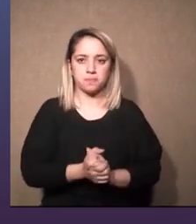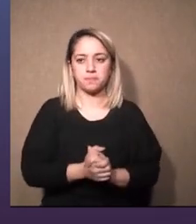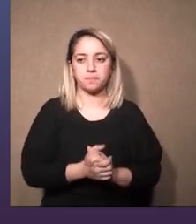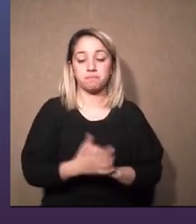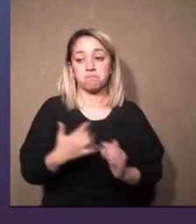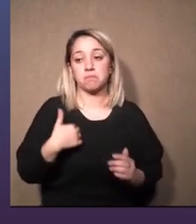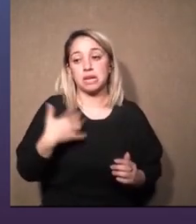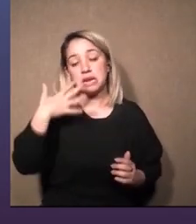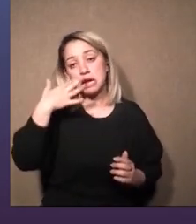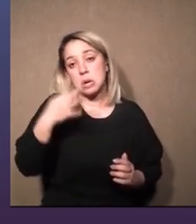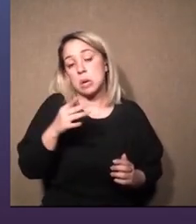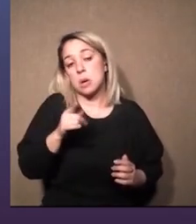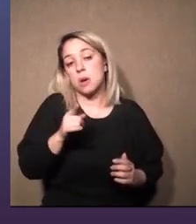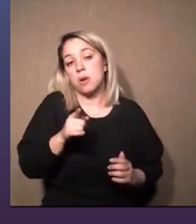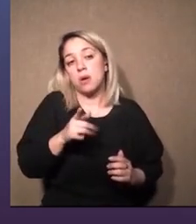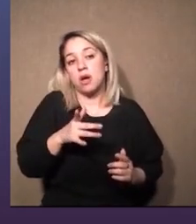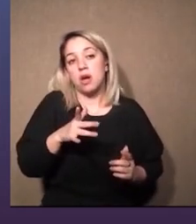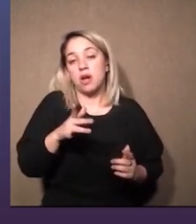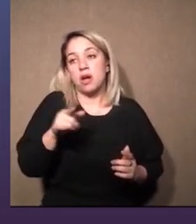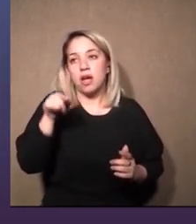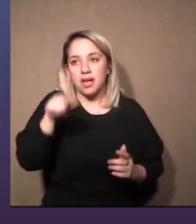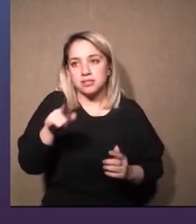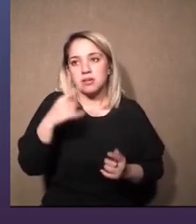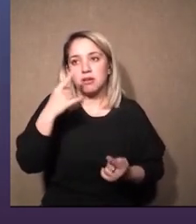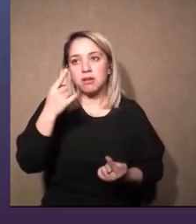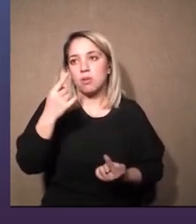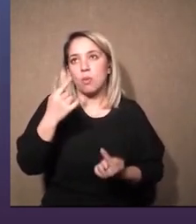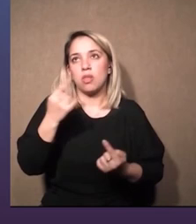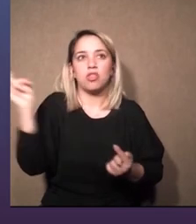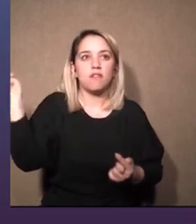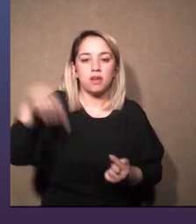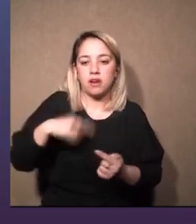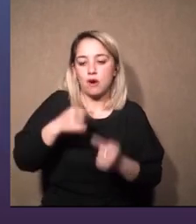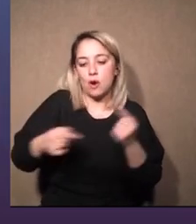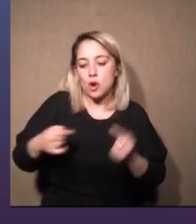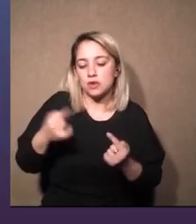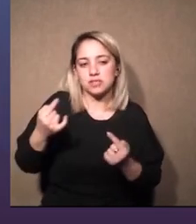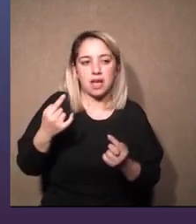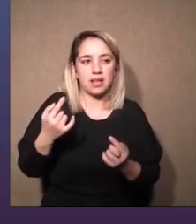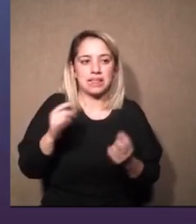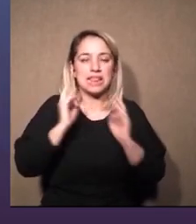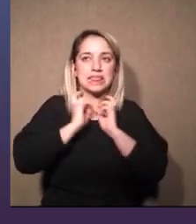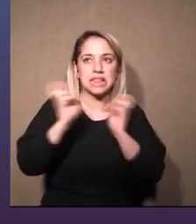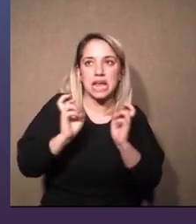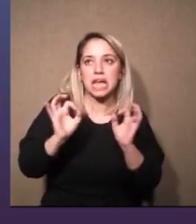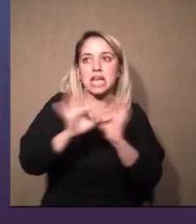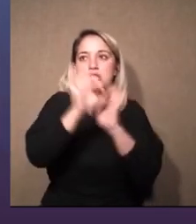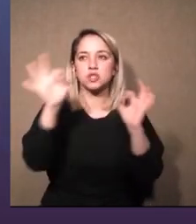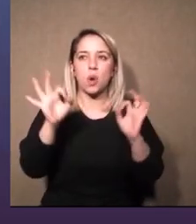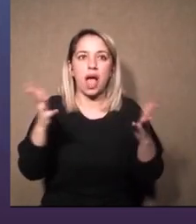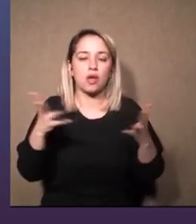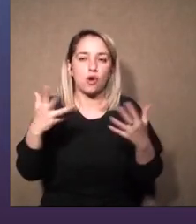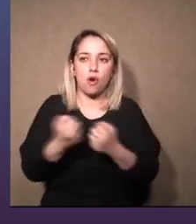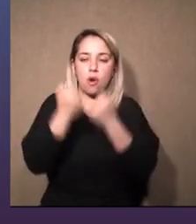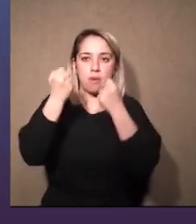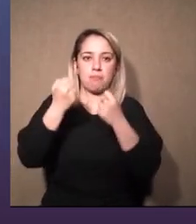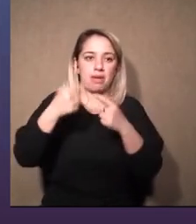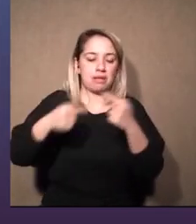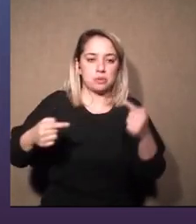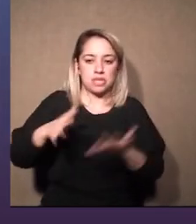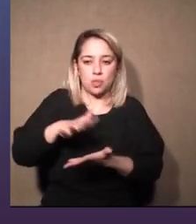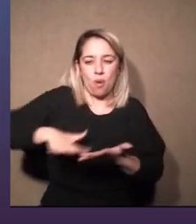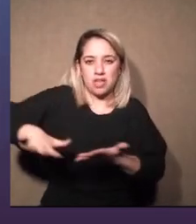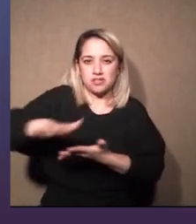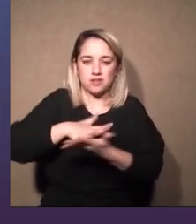nada que todo ese caos o estrés que se puede generar ante un imprevisto o una situación